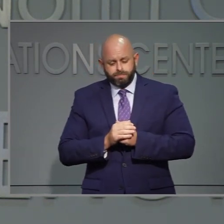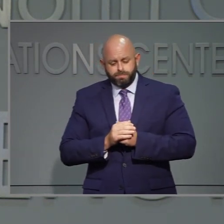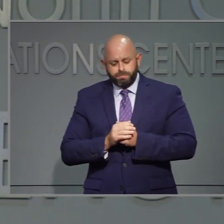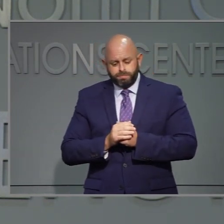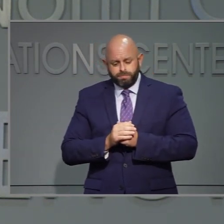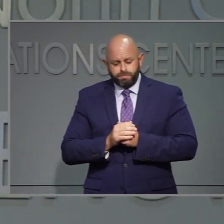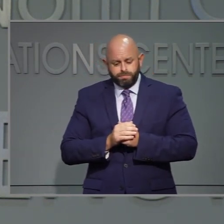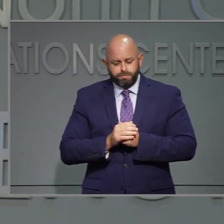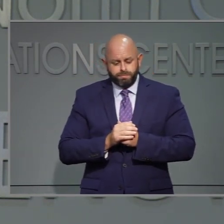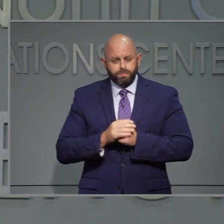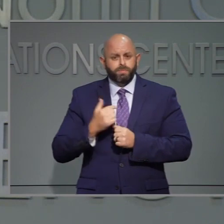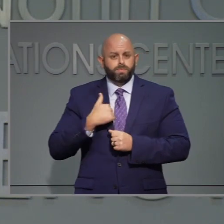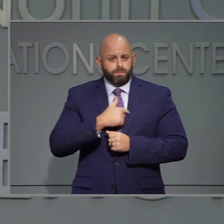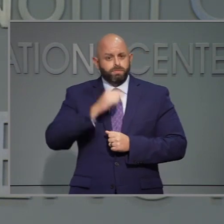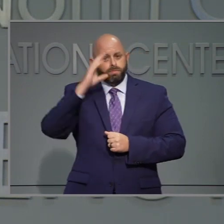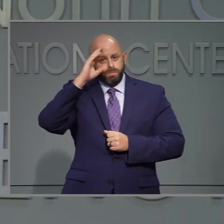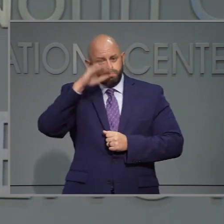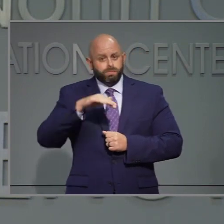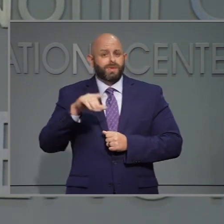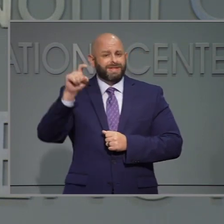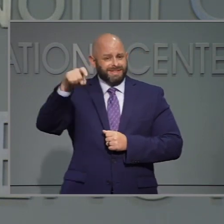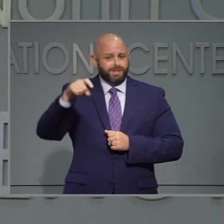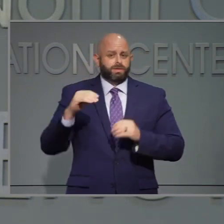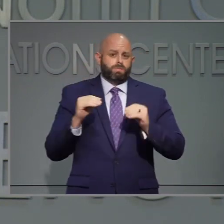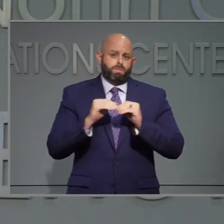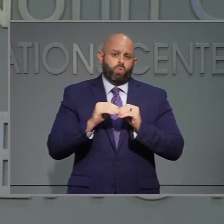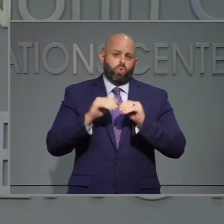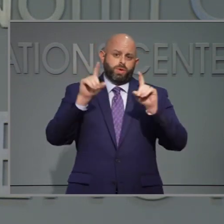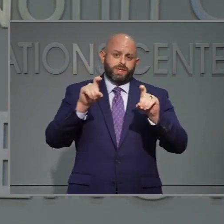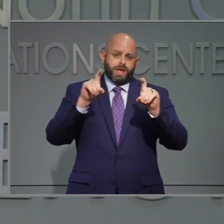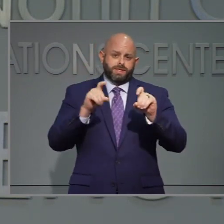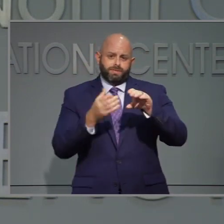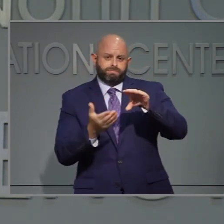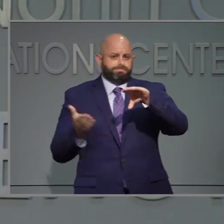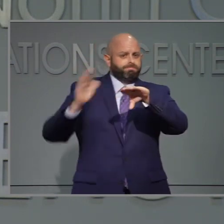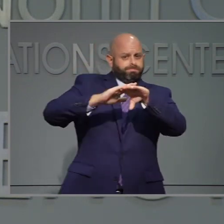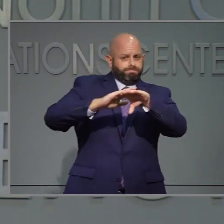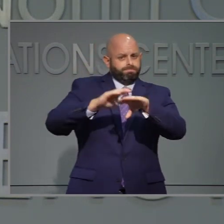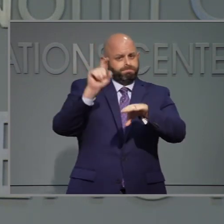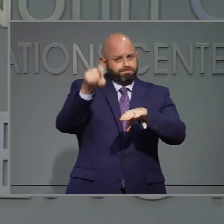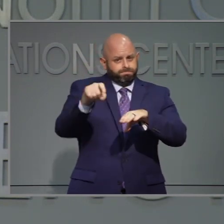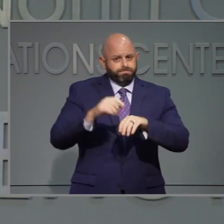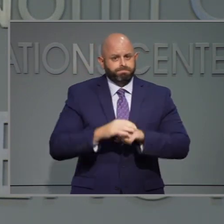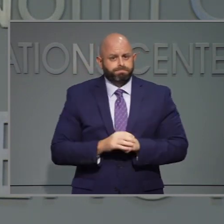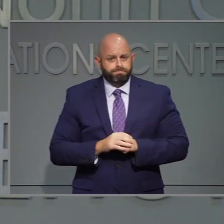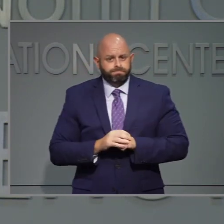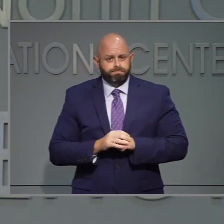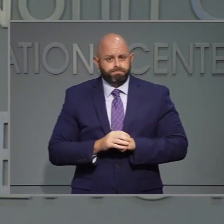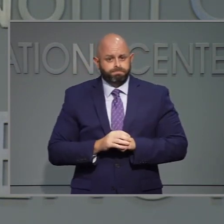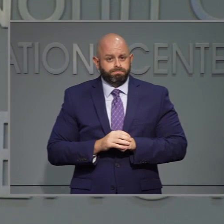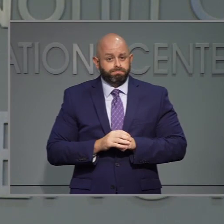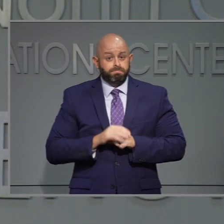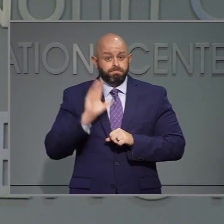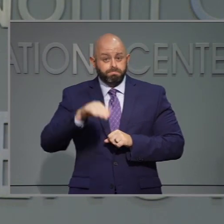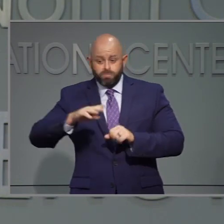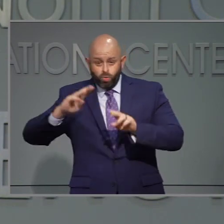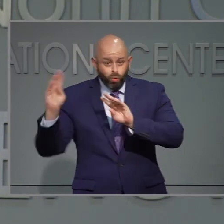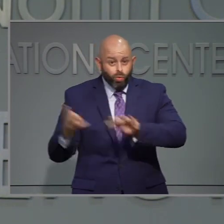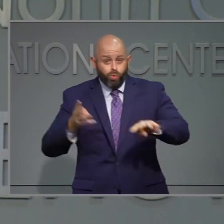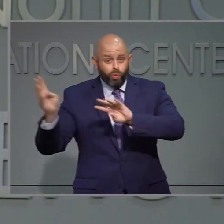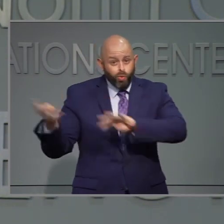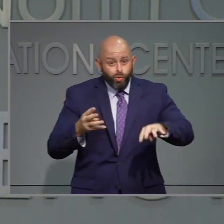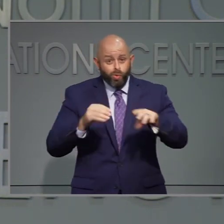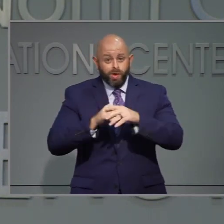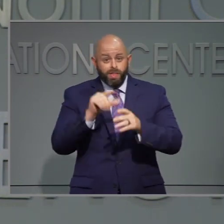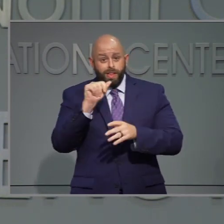Y nosotros sabemos que tenemos que hacer más pruebas y como dijo la doctora Cohen, los resultados de las pruebas